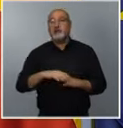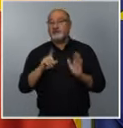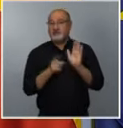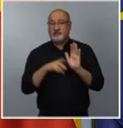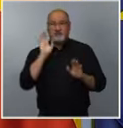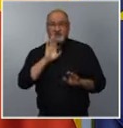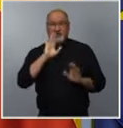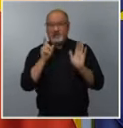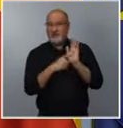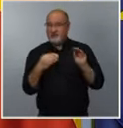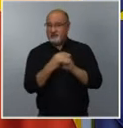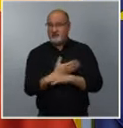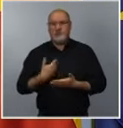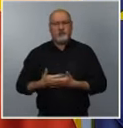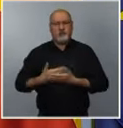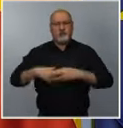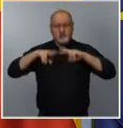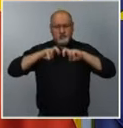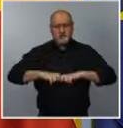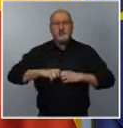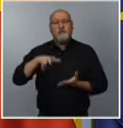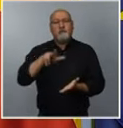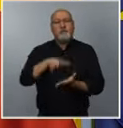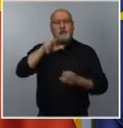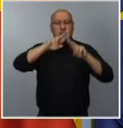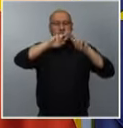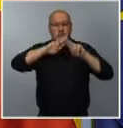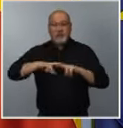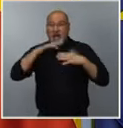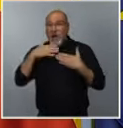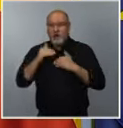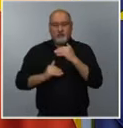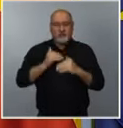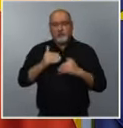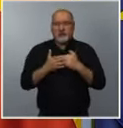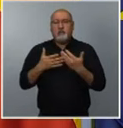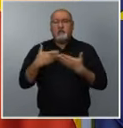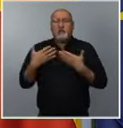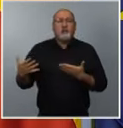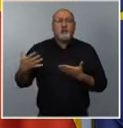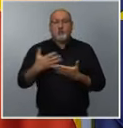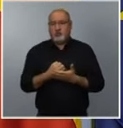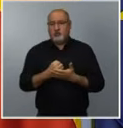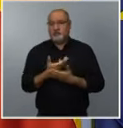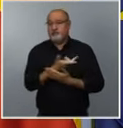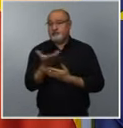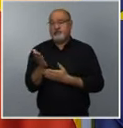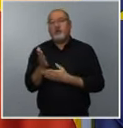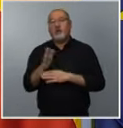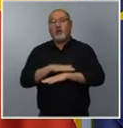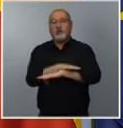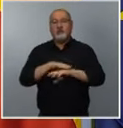se ha comprobado en el curso de una verificación que aún está en marcha y que alcanzará a todos los miembros del Gobierno.